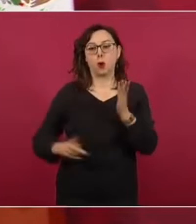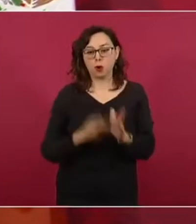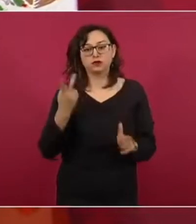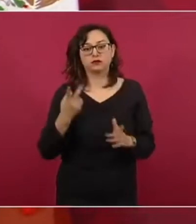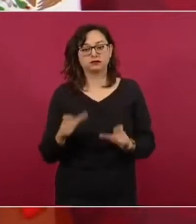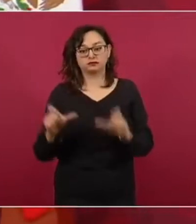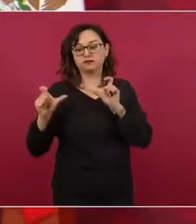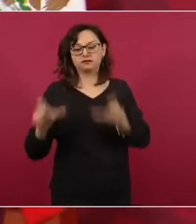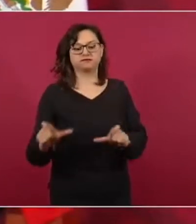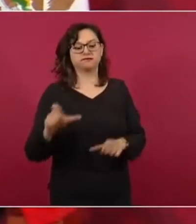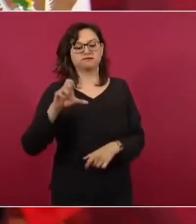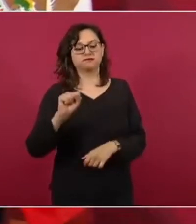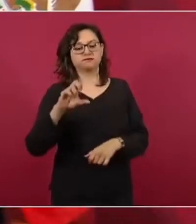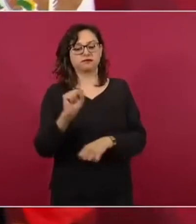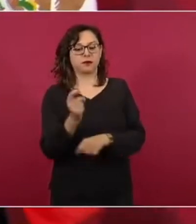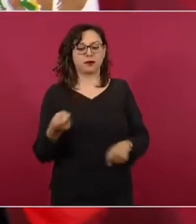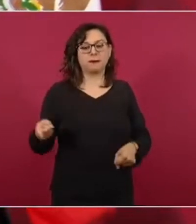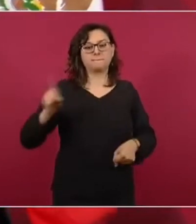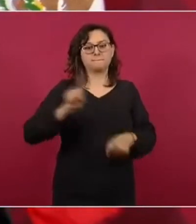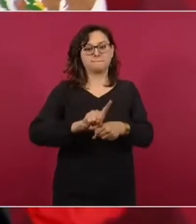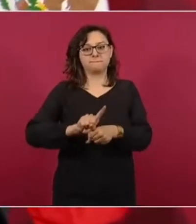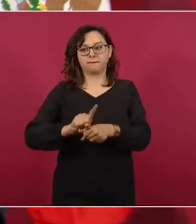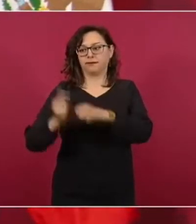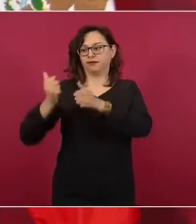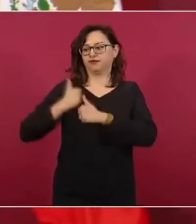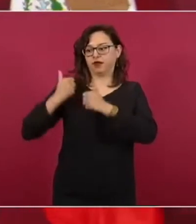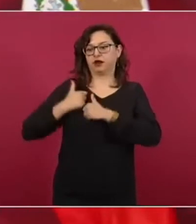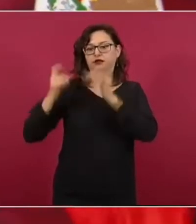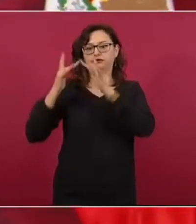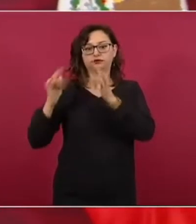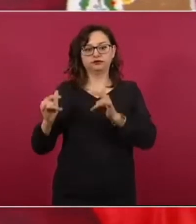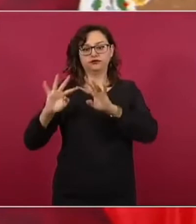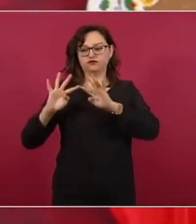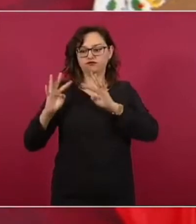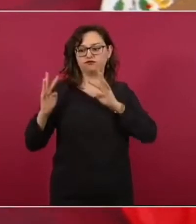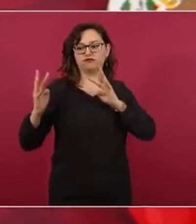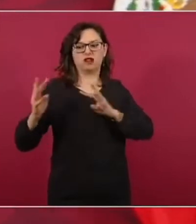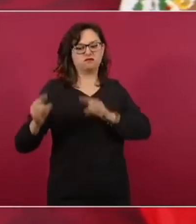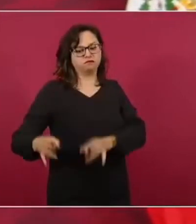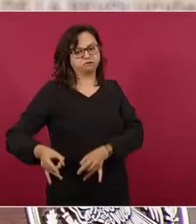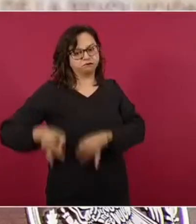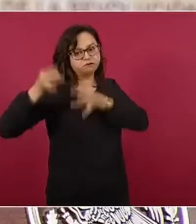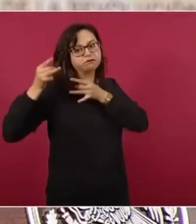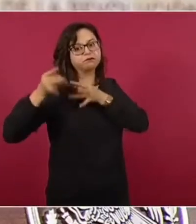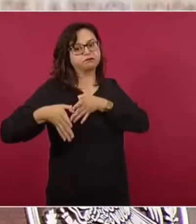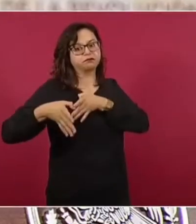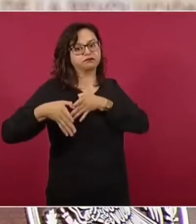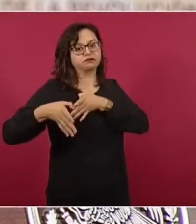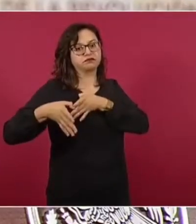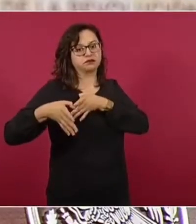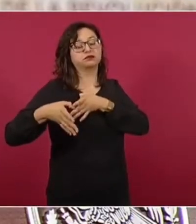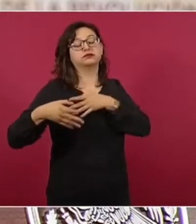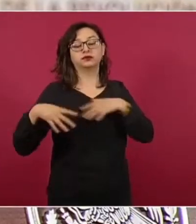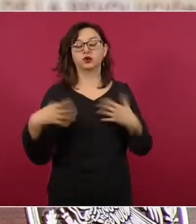de más de 60 días y vencen los franceses. Después, después una